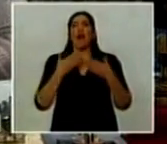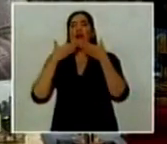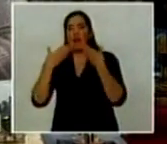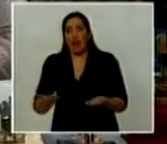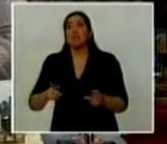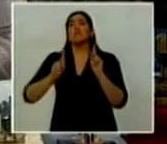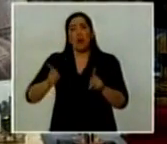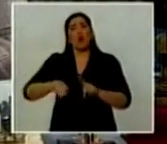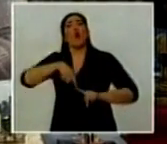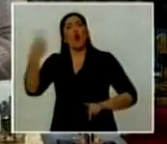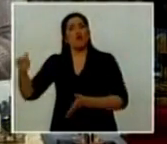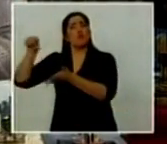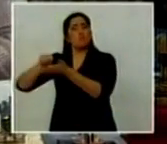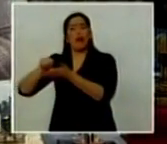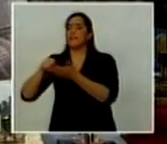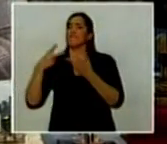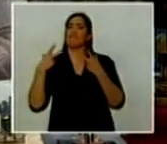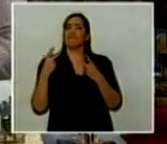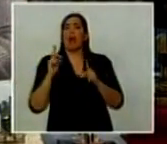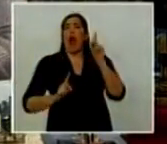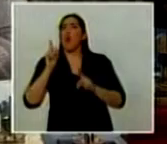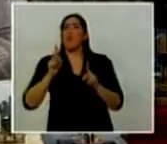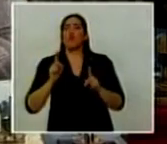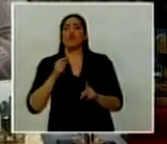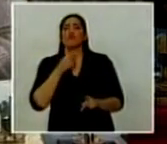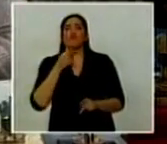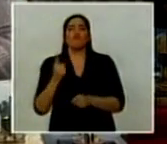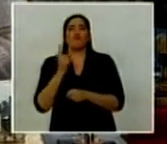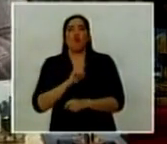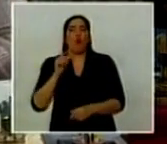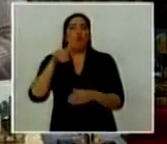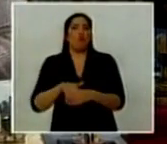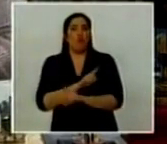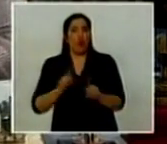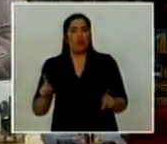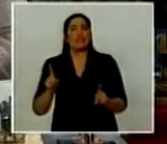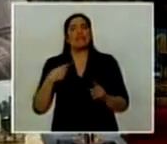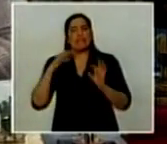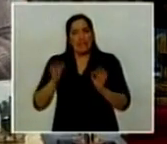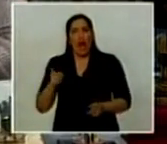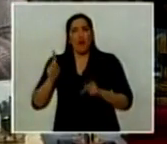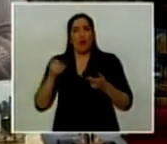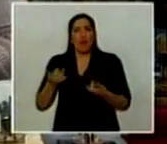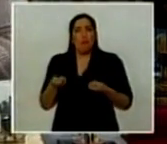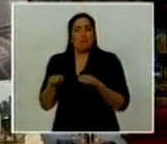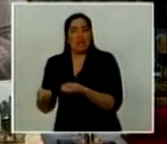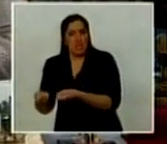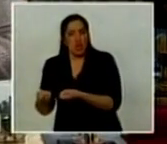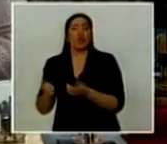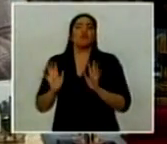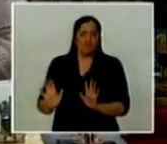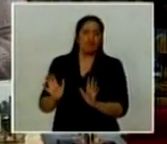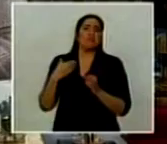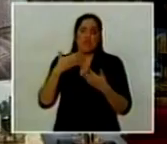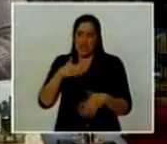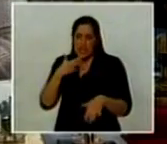han abstenido. Sabemos de las presiones, sabemos muchas veces de las necesidades. Y bueno, y a